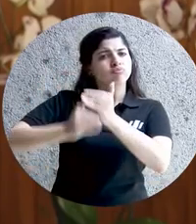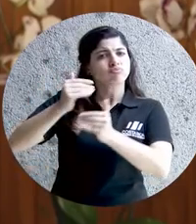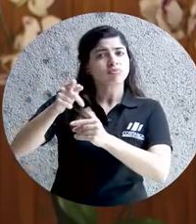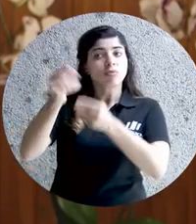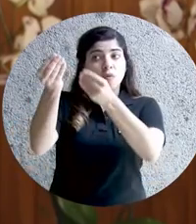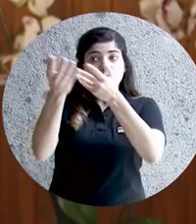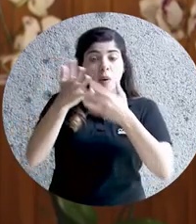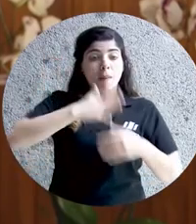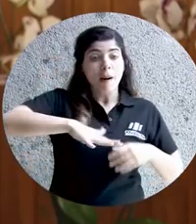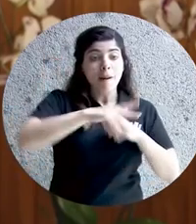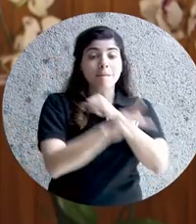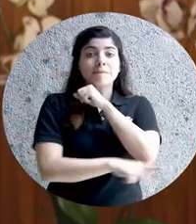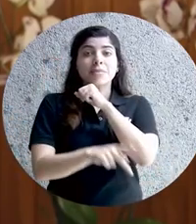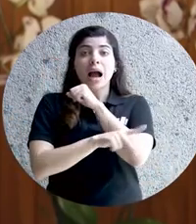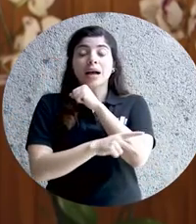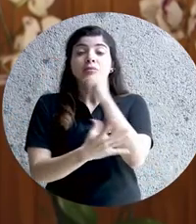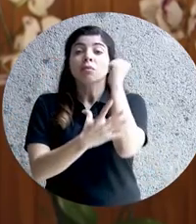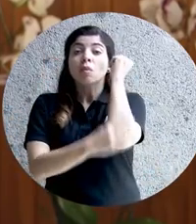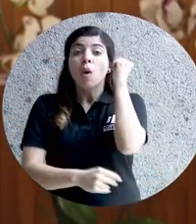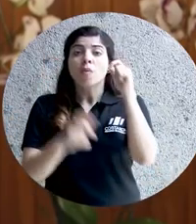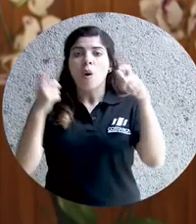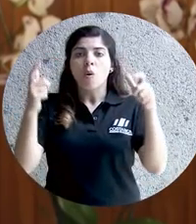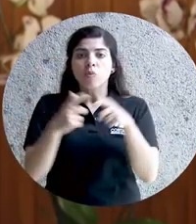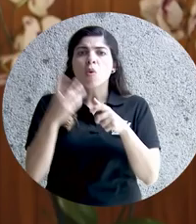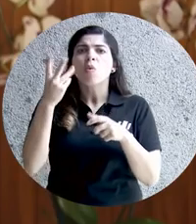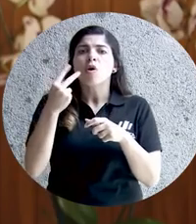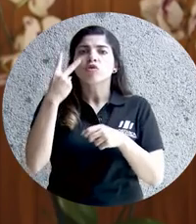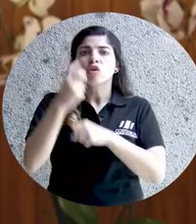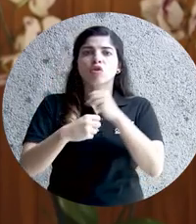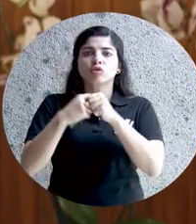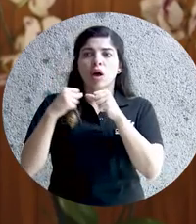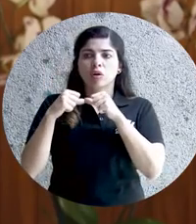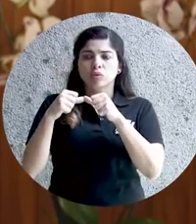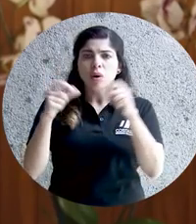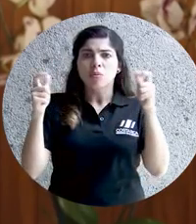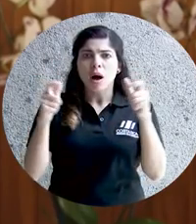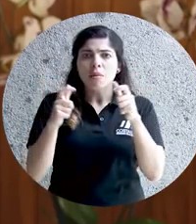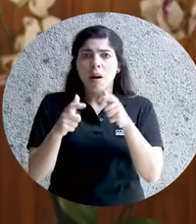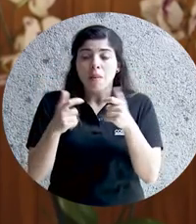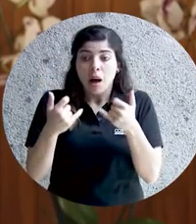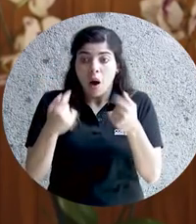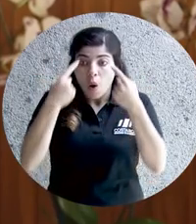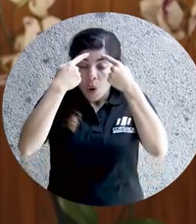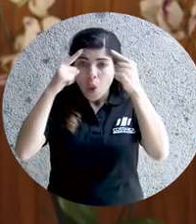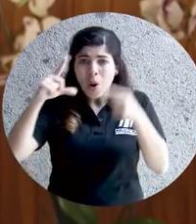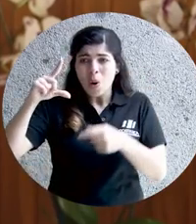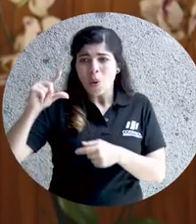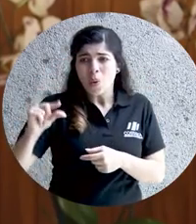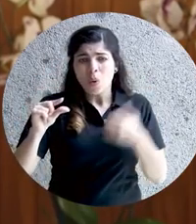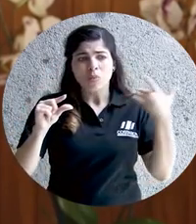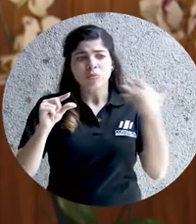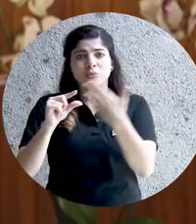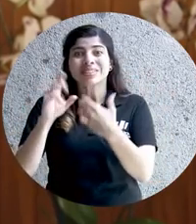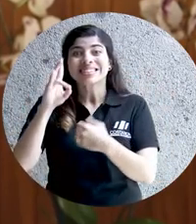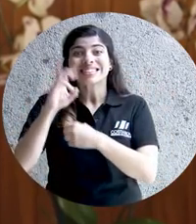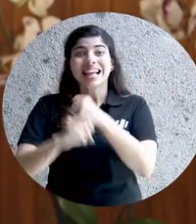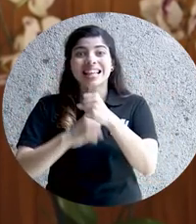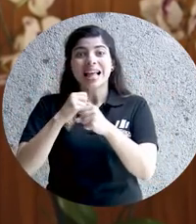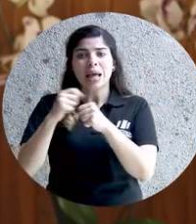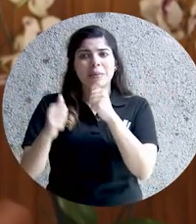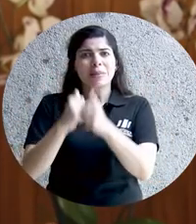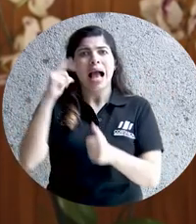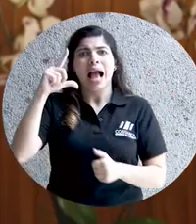informó al país que la pobreza se redujo por segundo año consecutivo, obteniendo así el índice más bajo en los últimos siete años.